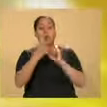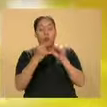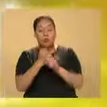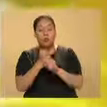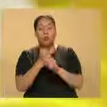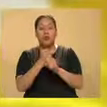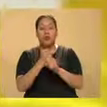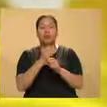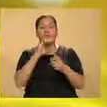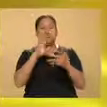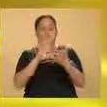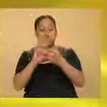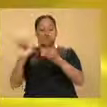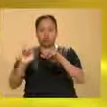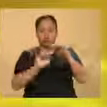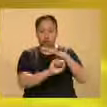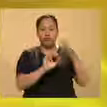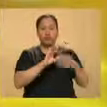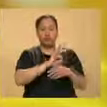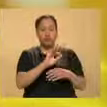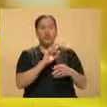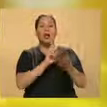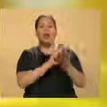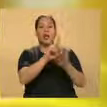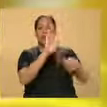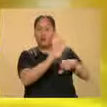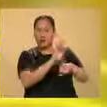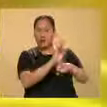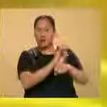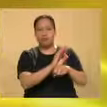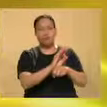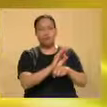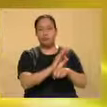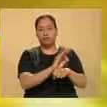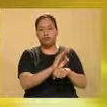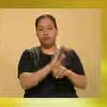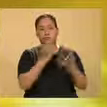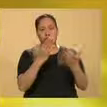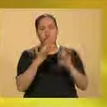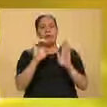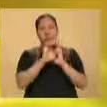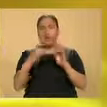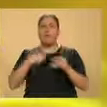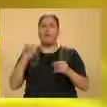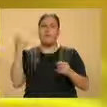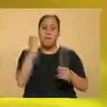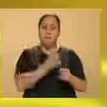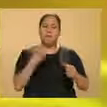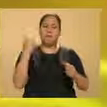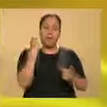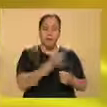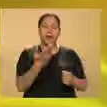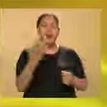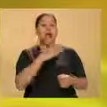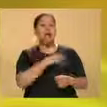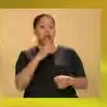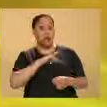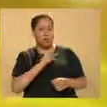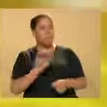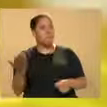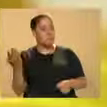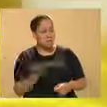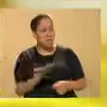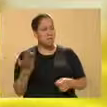La pérdida de los derechos que se tengan respecto de la víctima. Si yo golpeo constantemente a mi hijo, lo golpeo